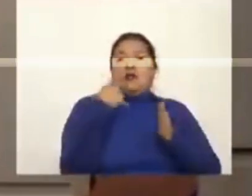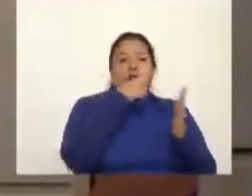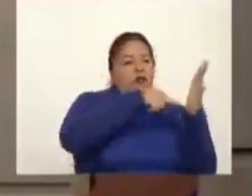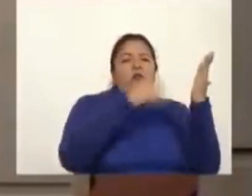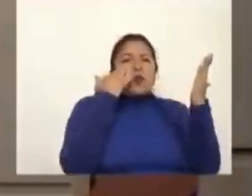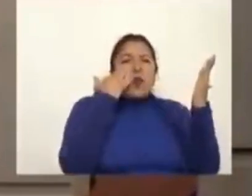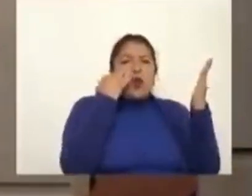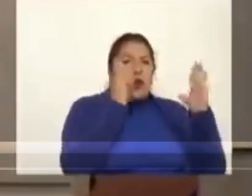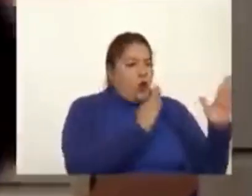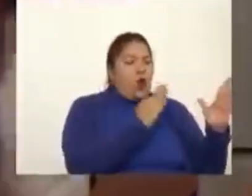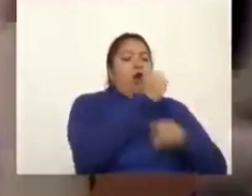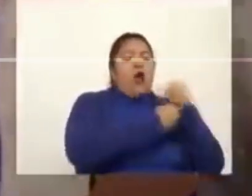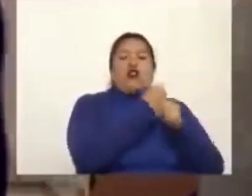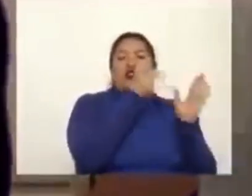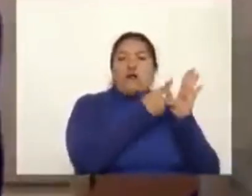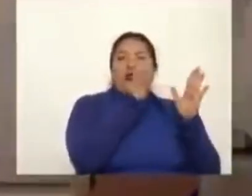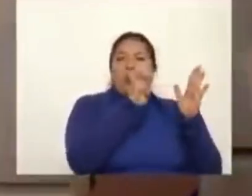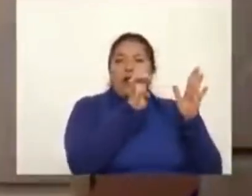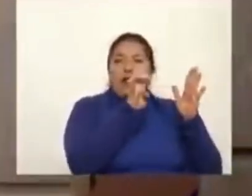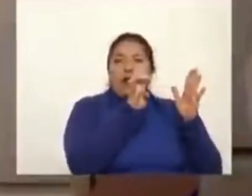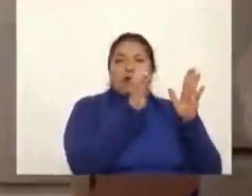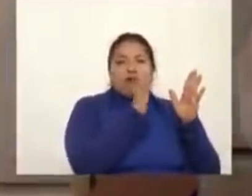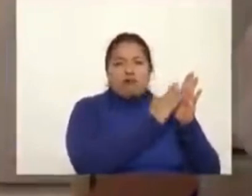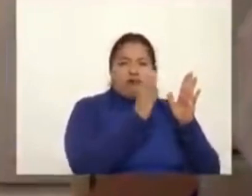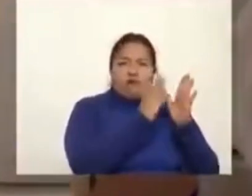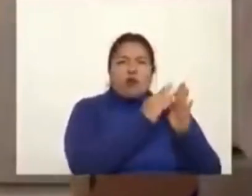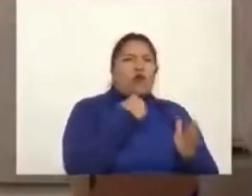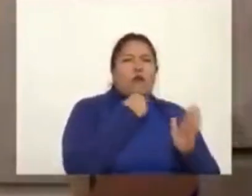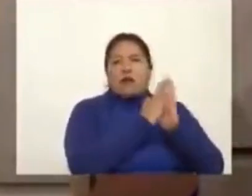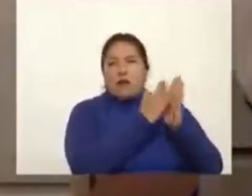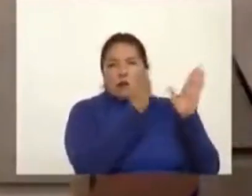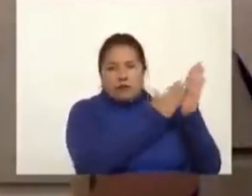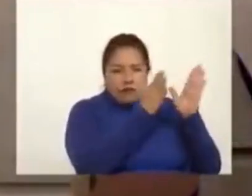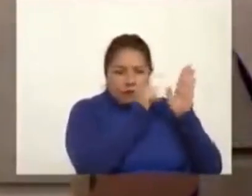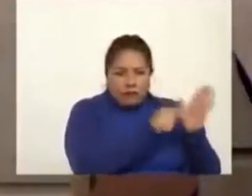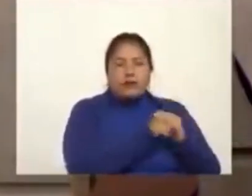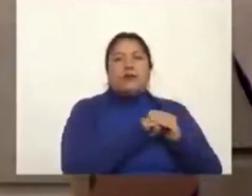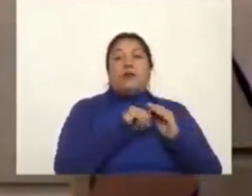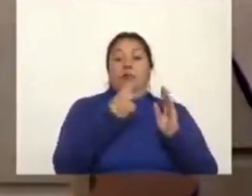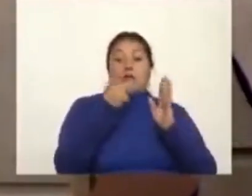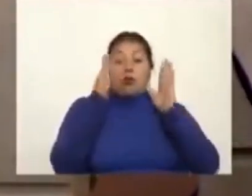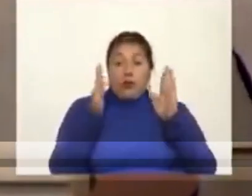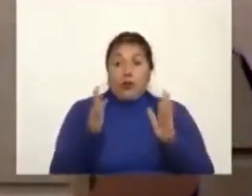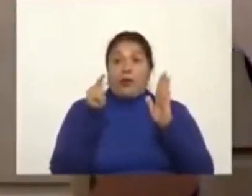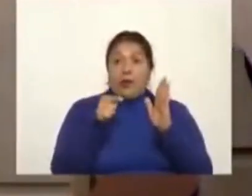2009, finales del año 2009. El segundo episodio es